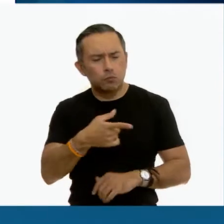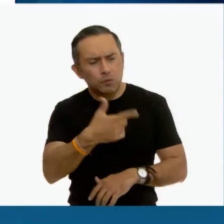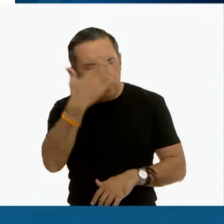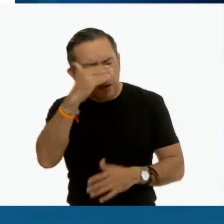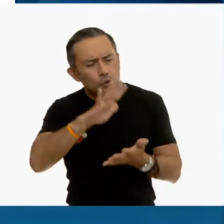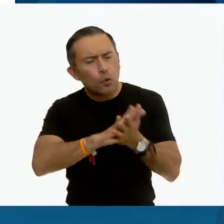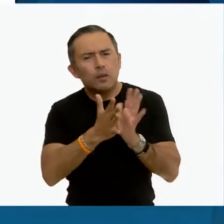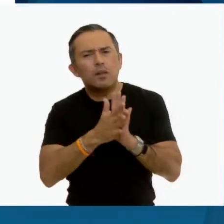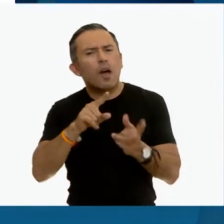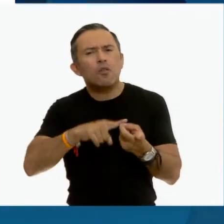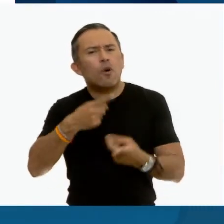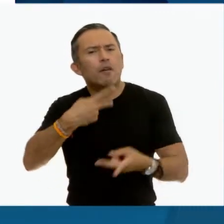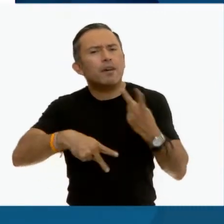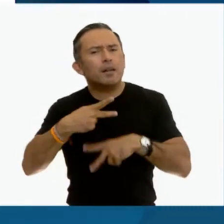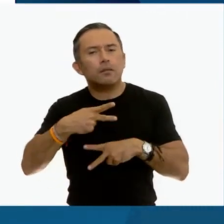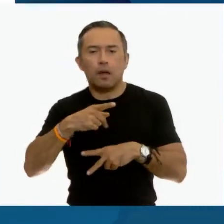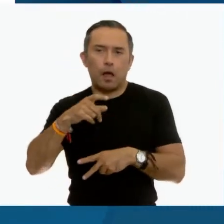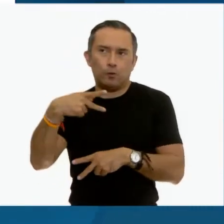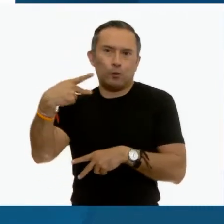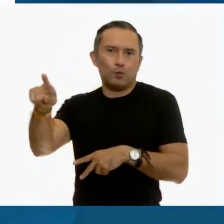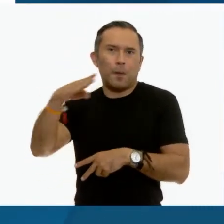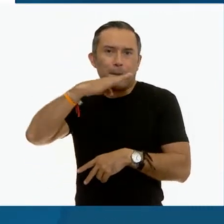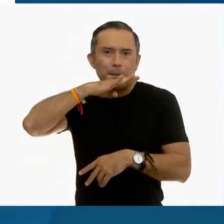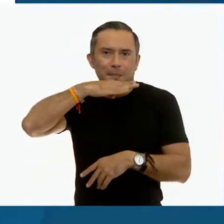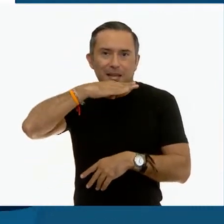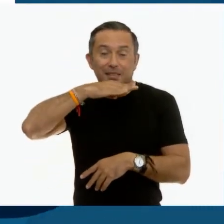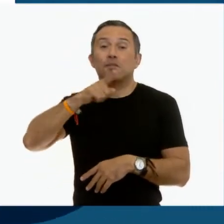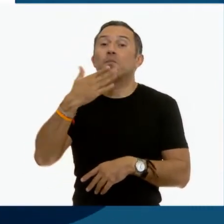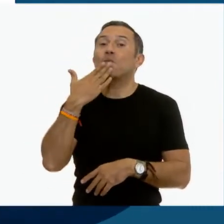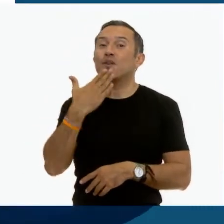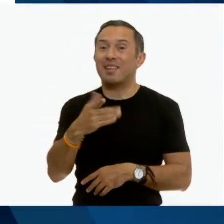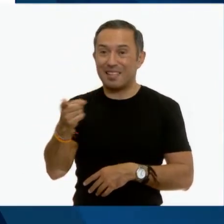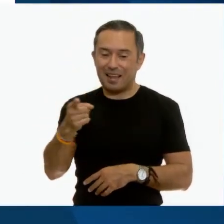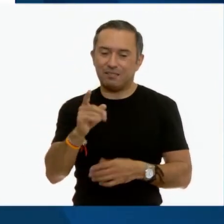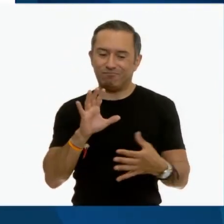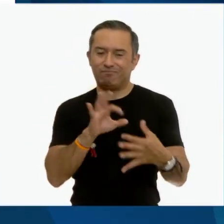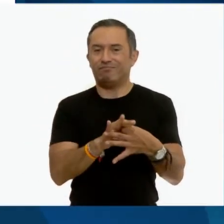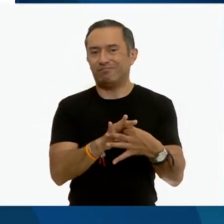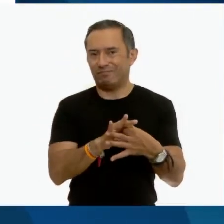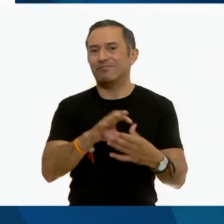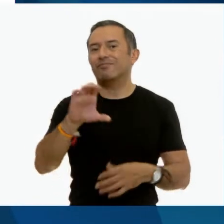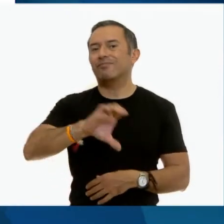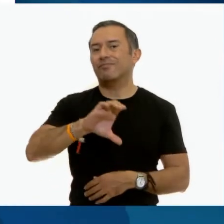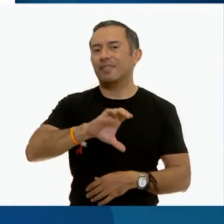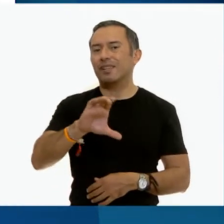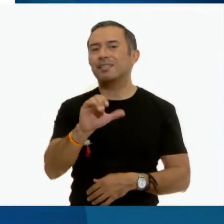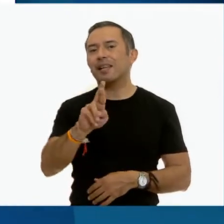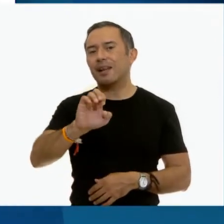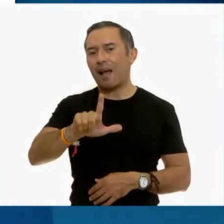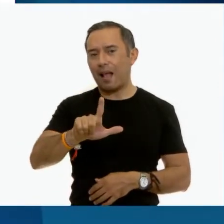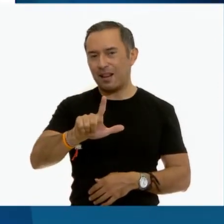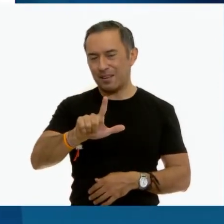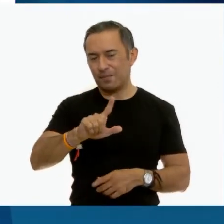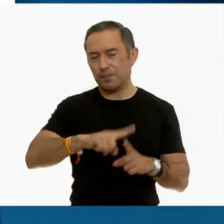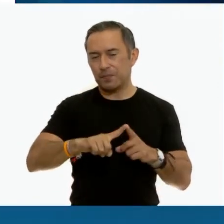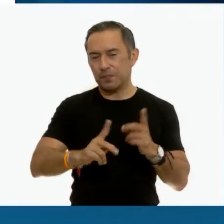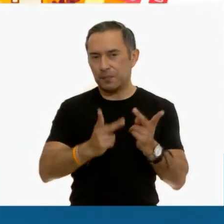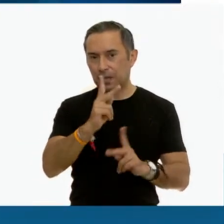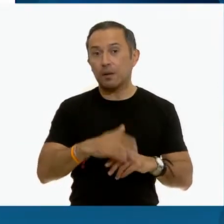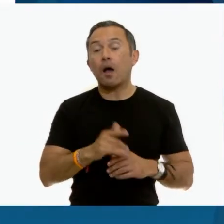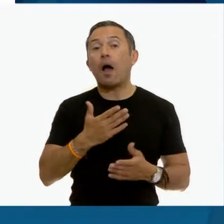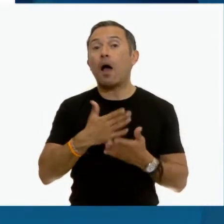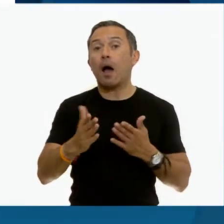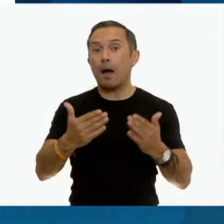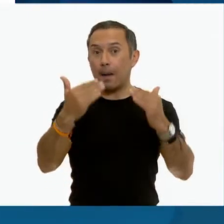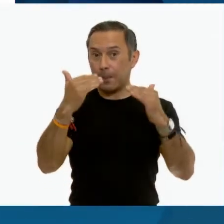Del maíz. Muy bien. Por eso son dentro de los cereales. Ahora bien, nos vamos a la página 15 de su libro. ¿La